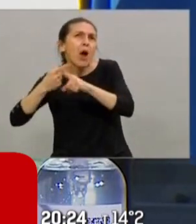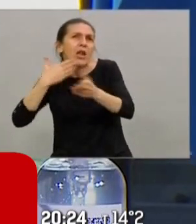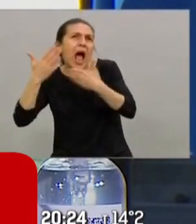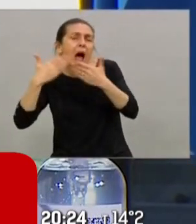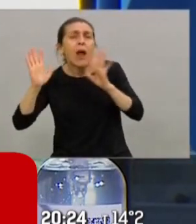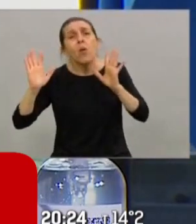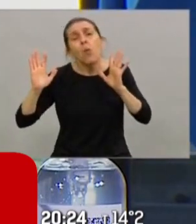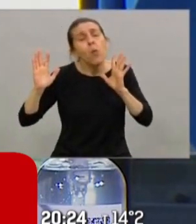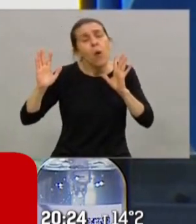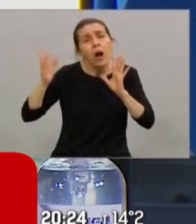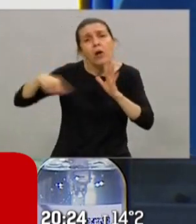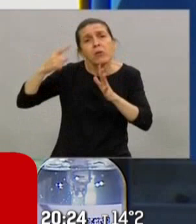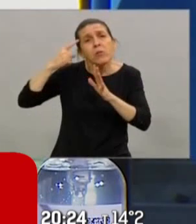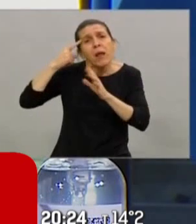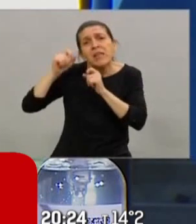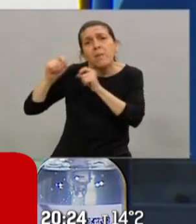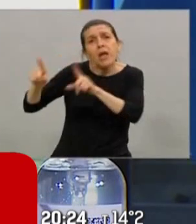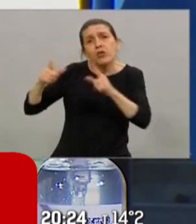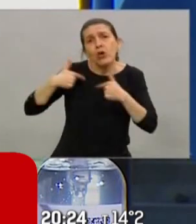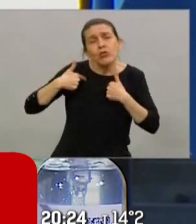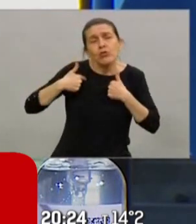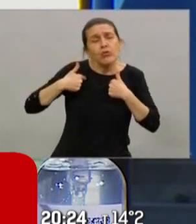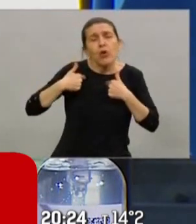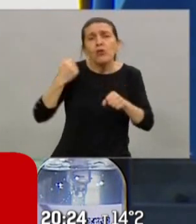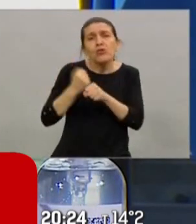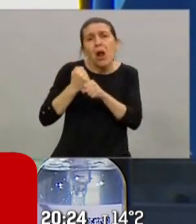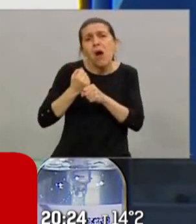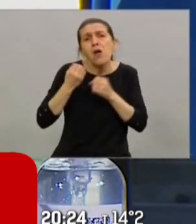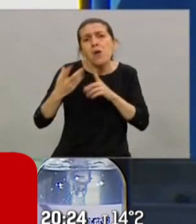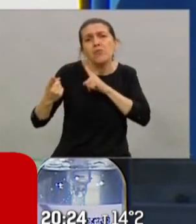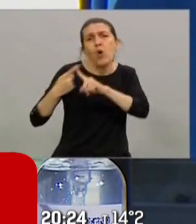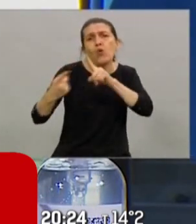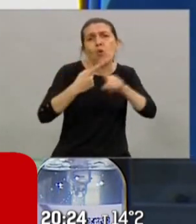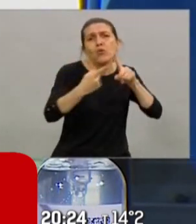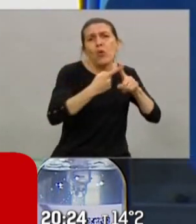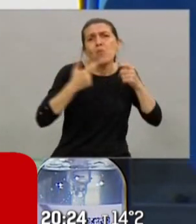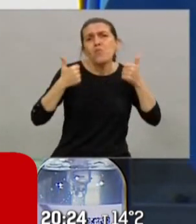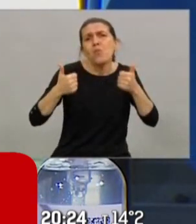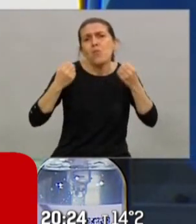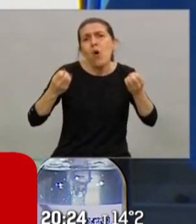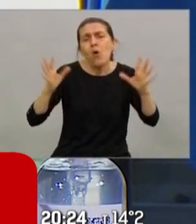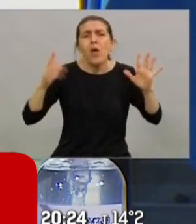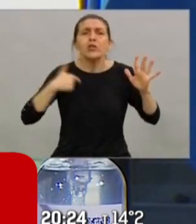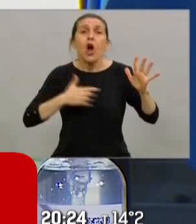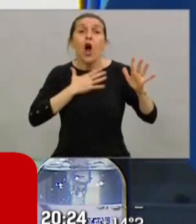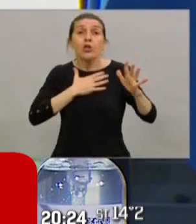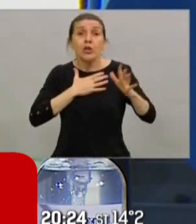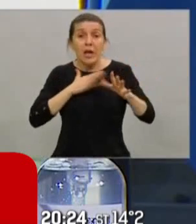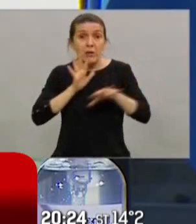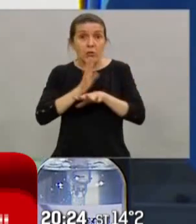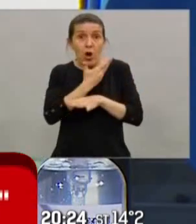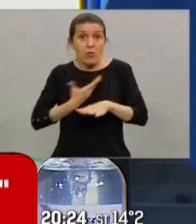son especulaciones yo las tomo así yo trabajo bien con todos y estoy muy contento de estar en el frente de todos